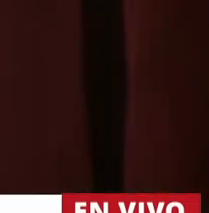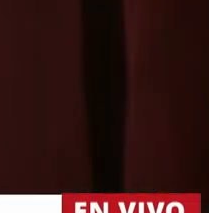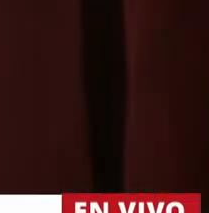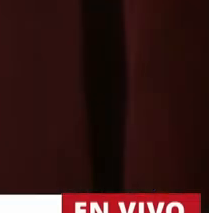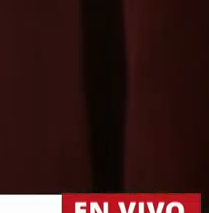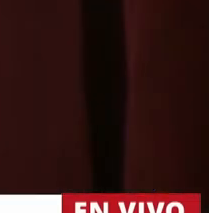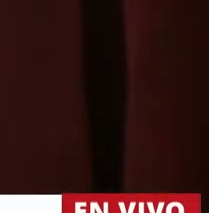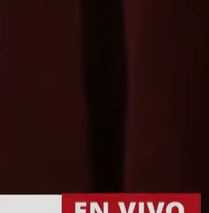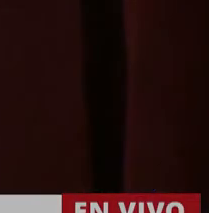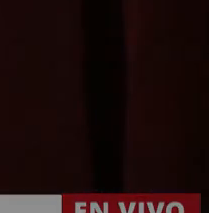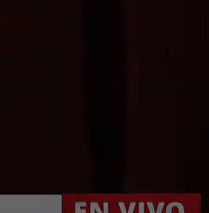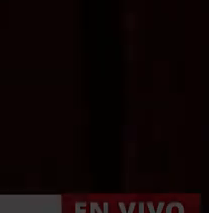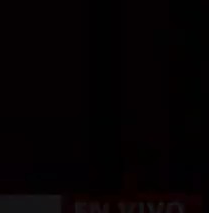Muchas gracias, diputada.